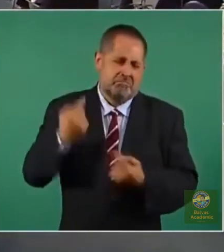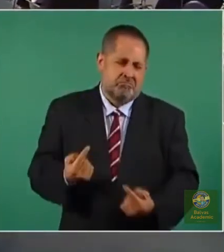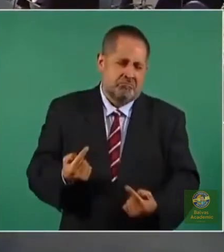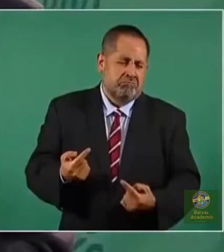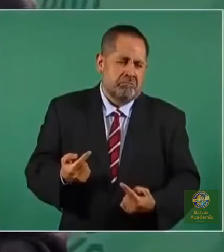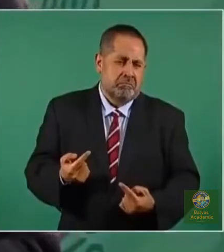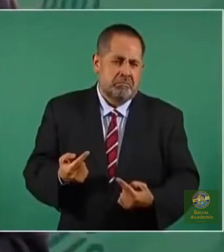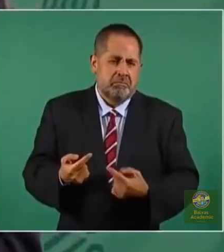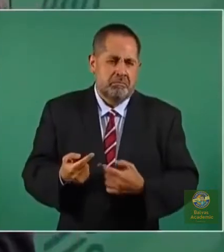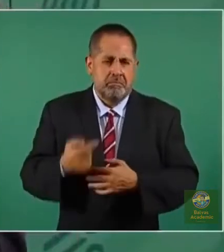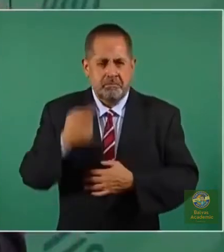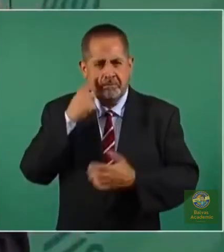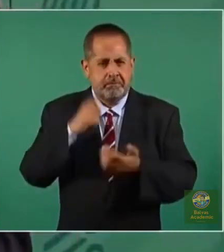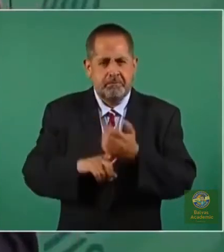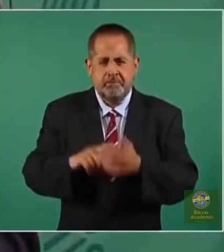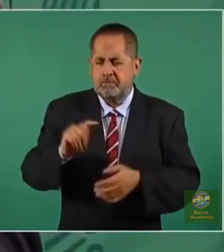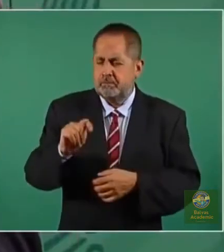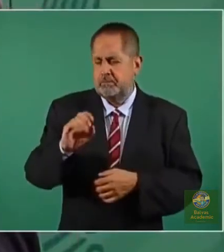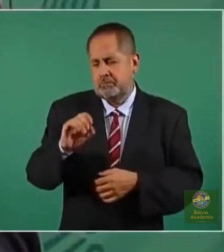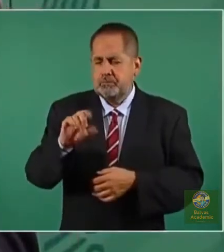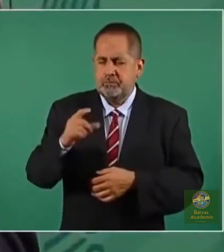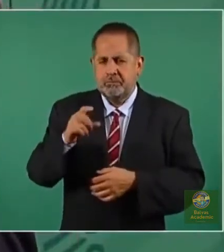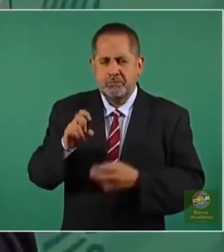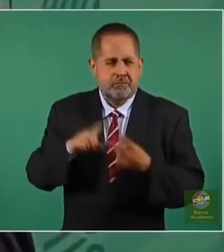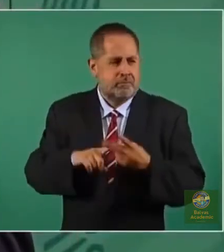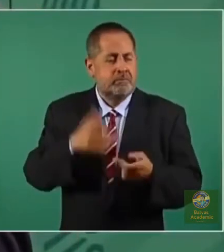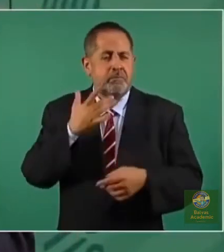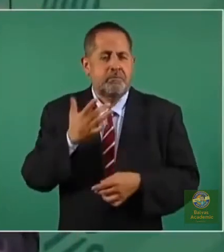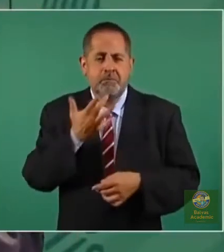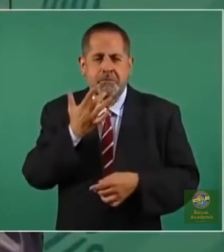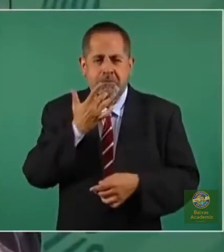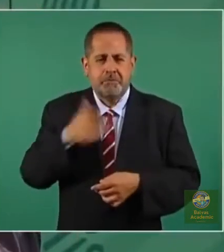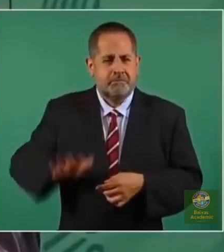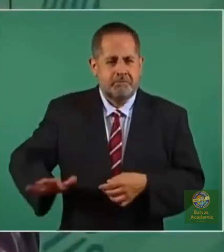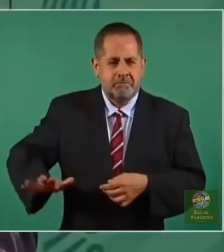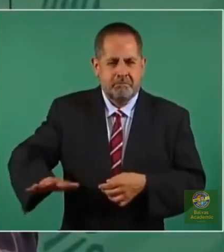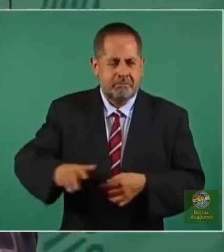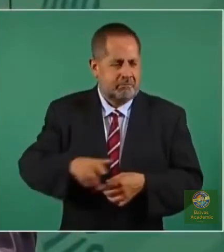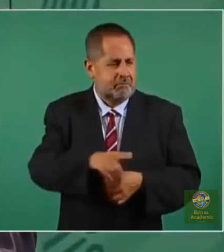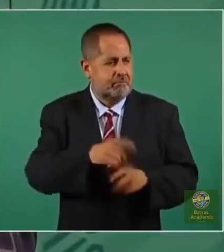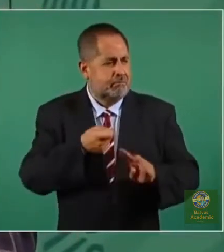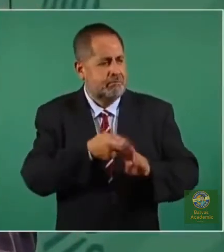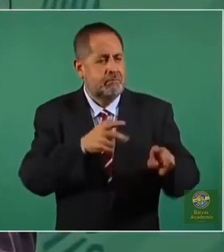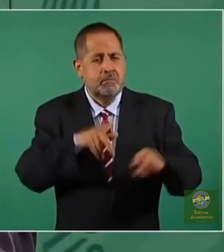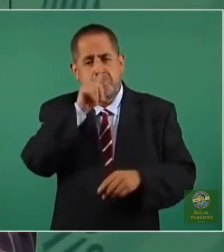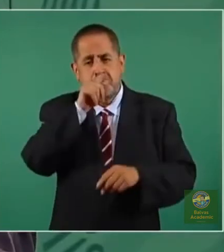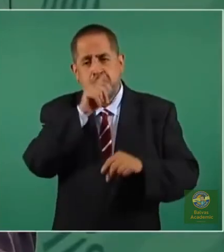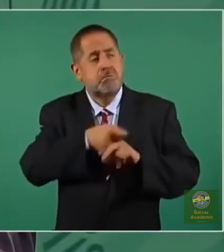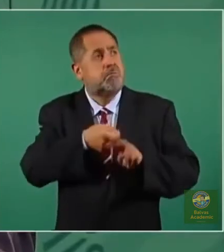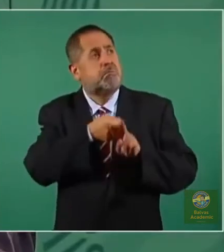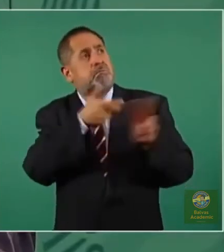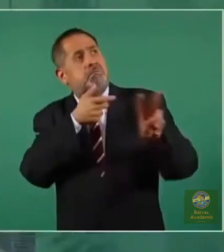el toloque, la iguana o el pajarito.